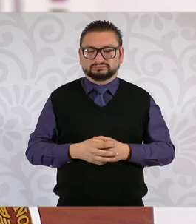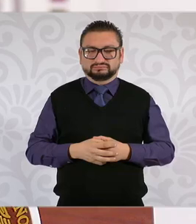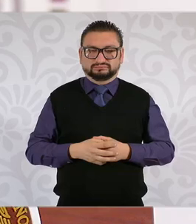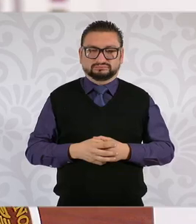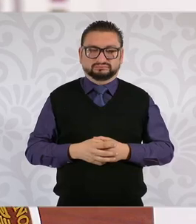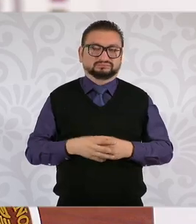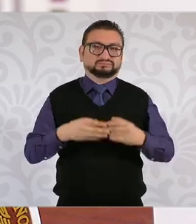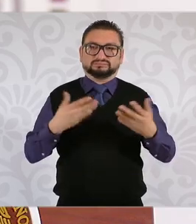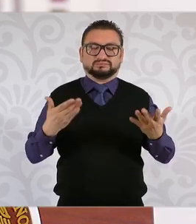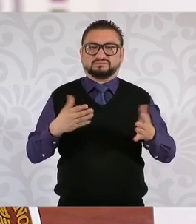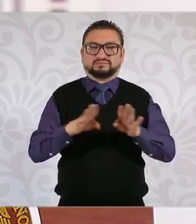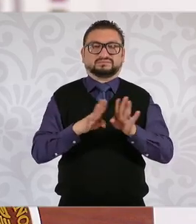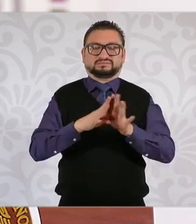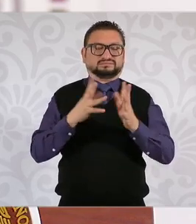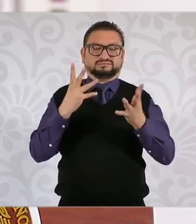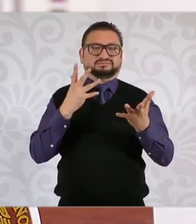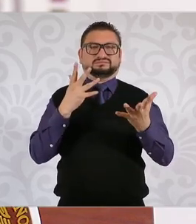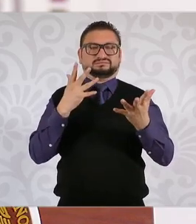Pues es como